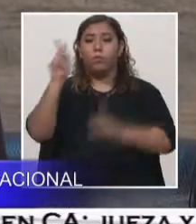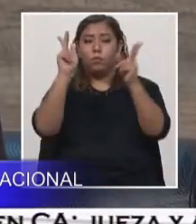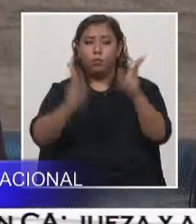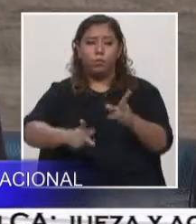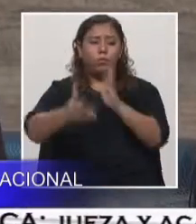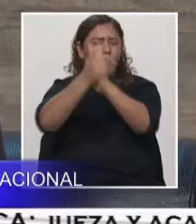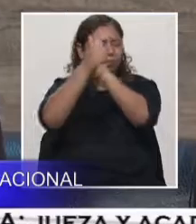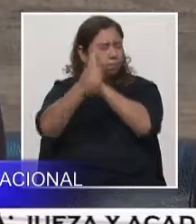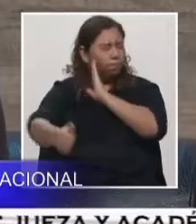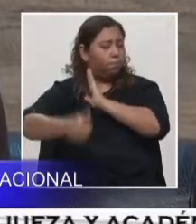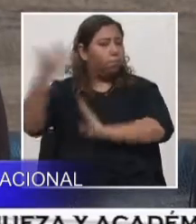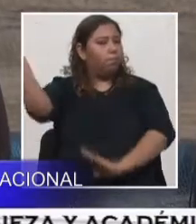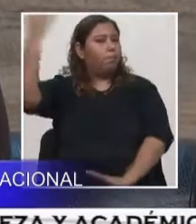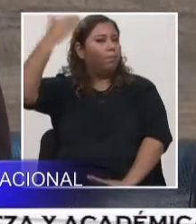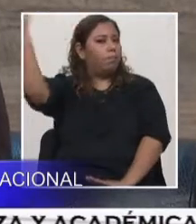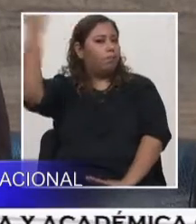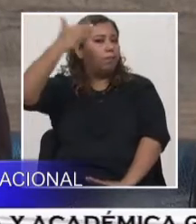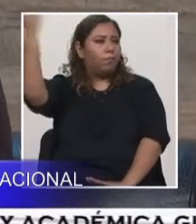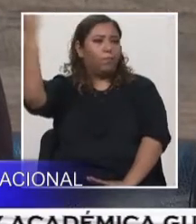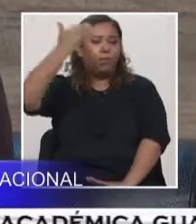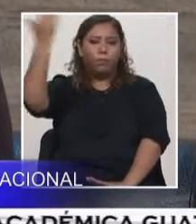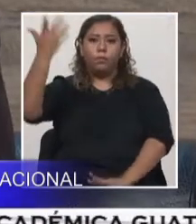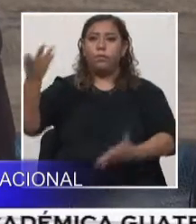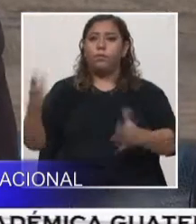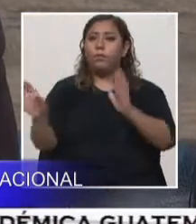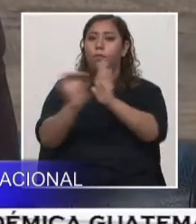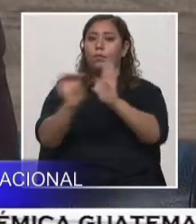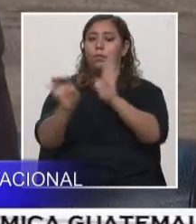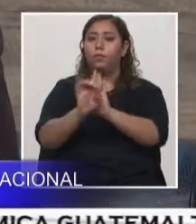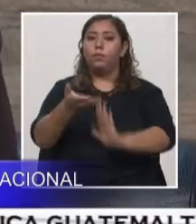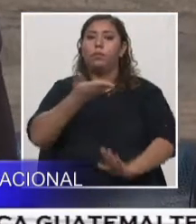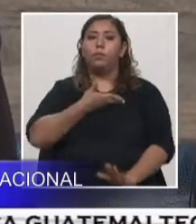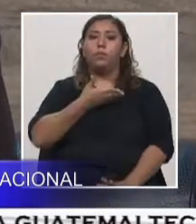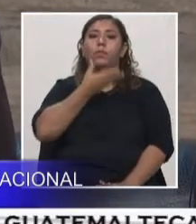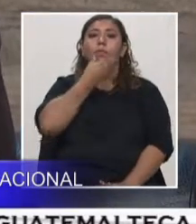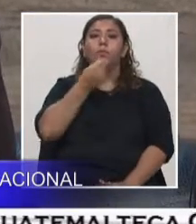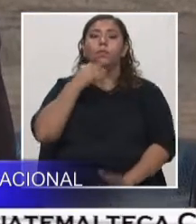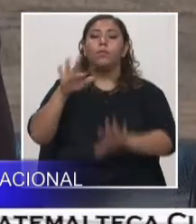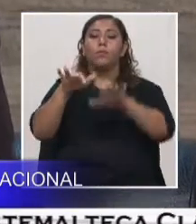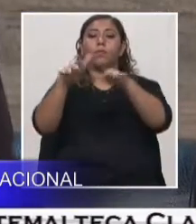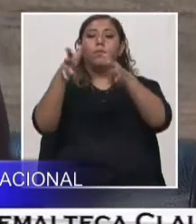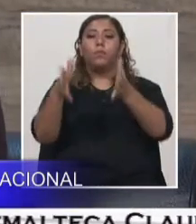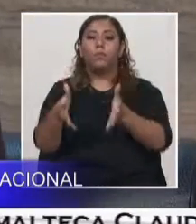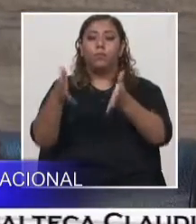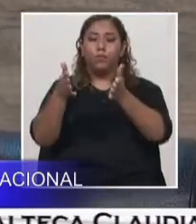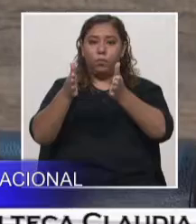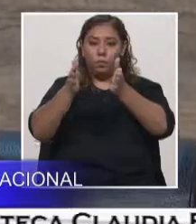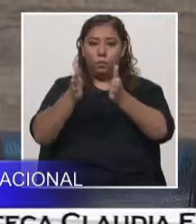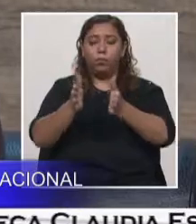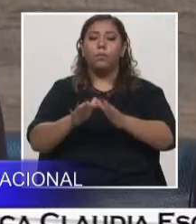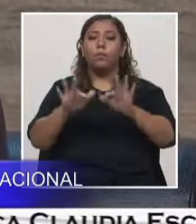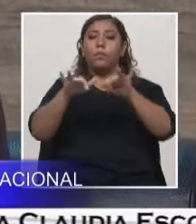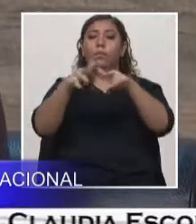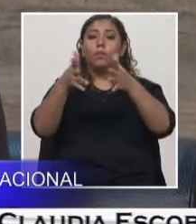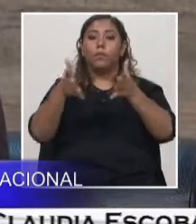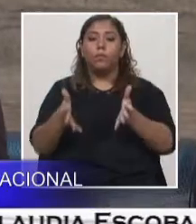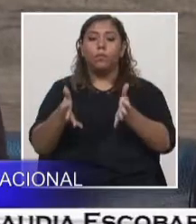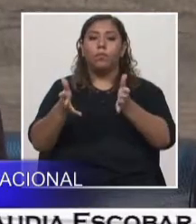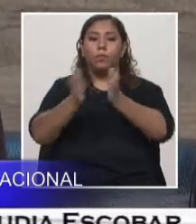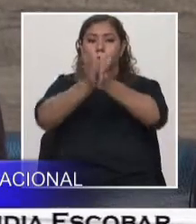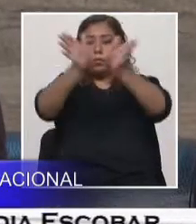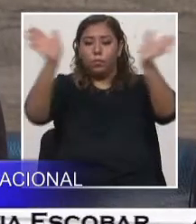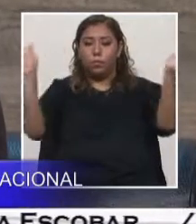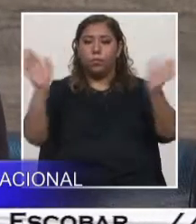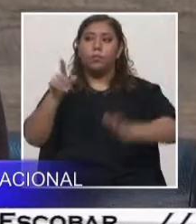dentro de nuestros conferencistas, por ejemplo, tenemos el secretario general, don Vicente Gabaldón, que viene este